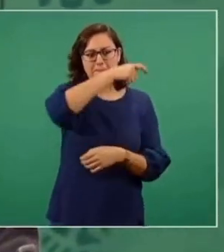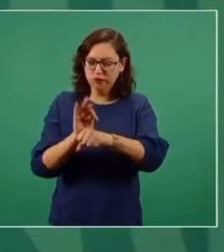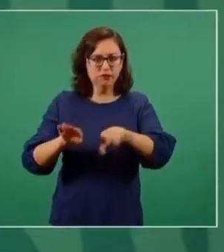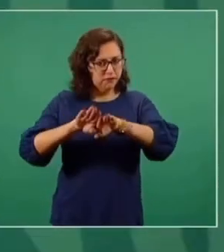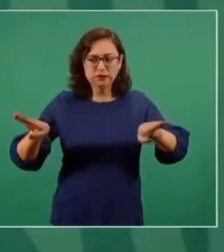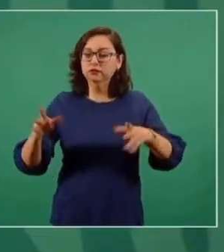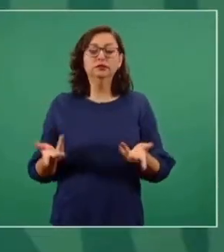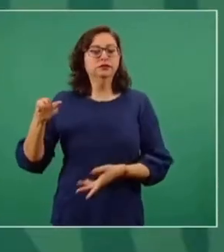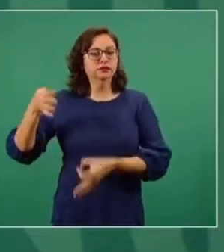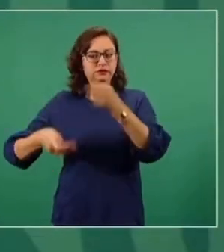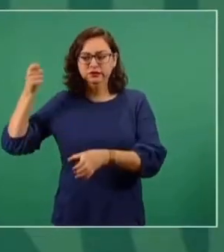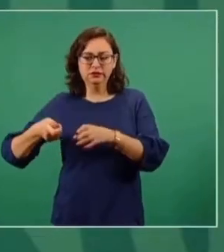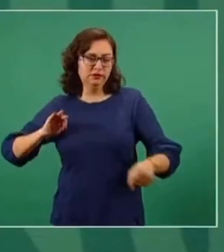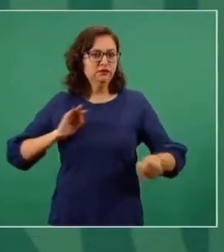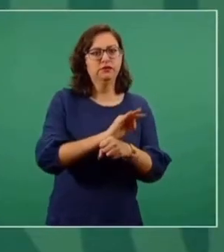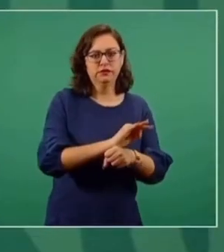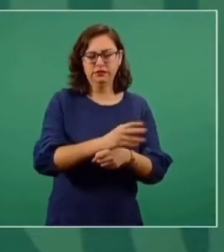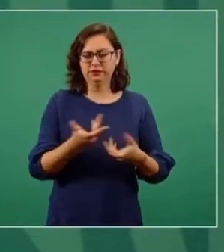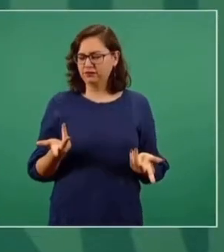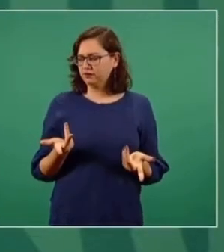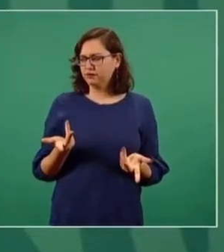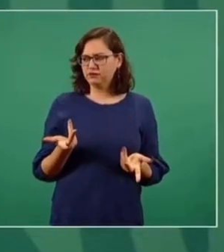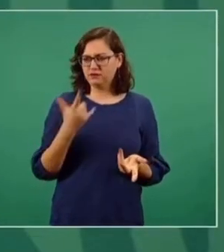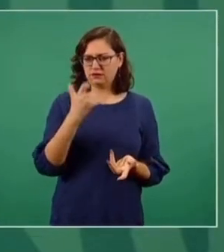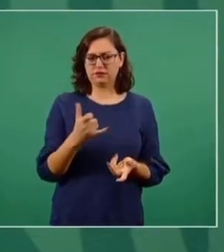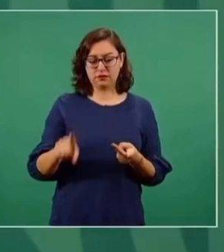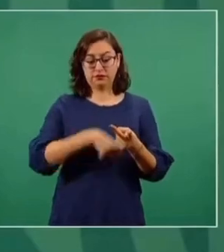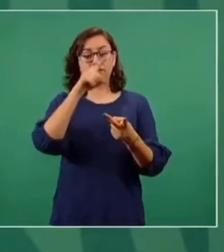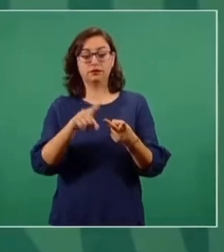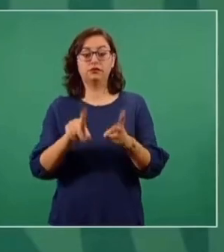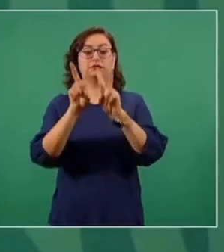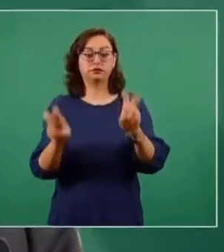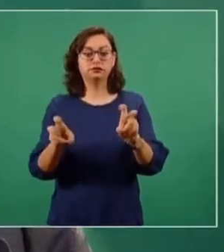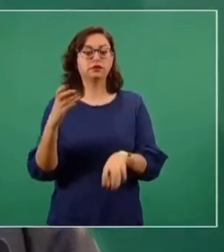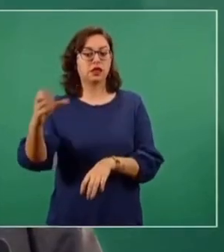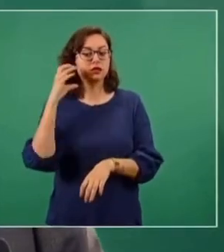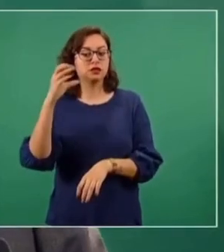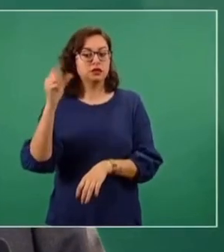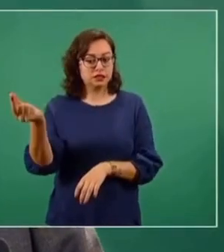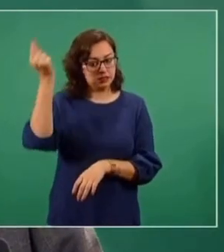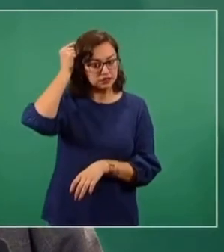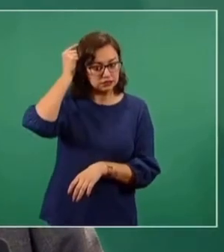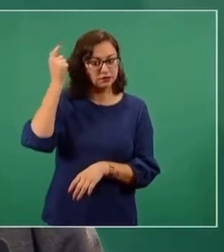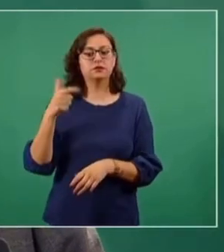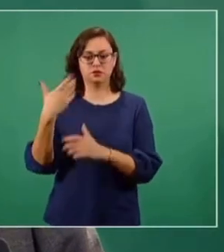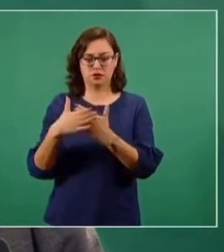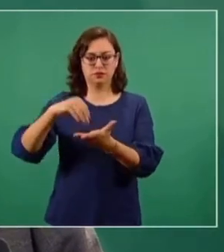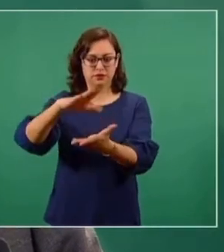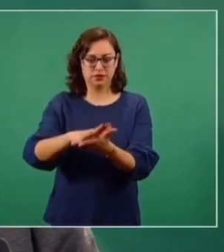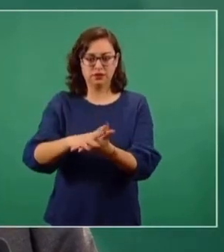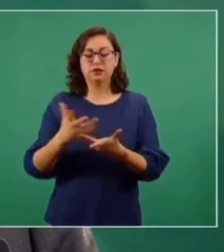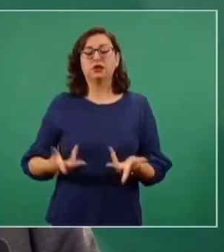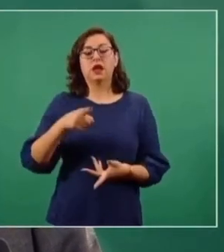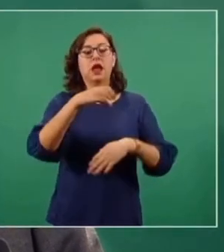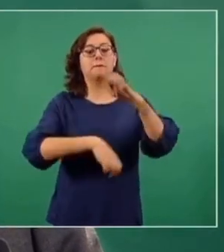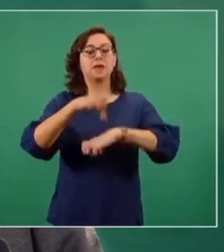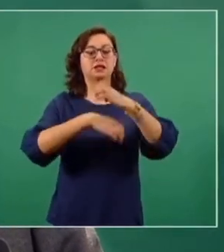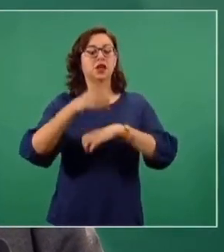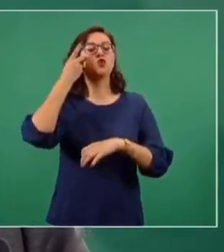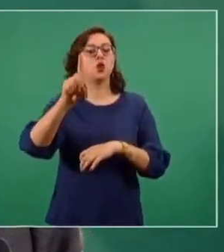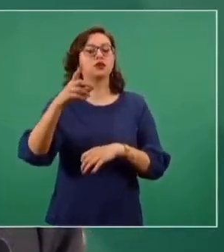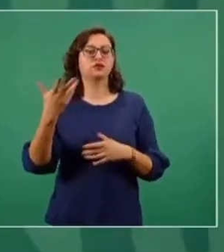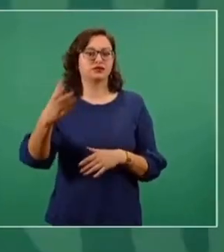leoninos. Ahora viene lo de las tarjetas de teléfono. ¿Quién ampara a las empresas telefónicas?